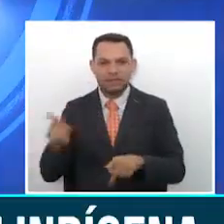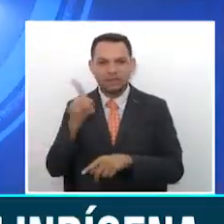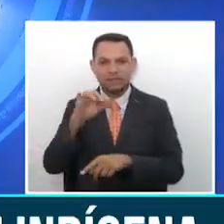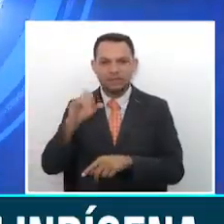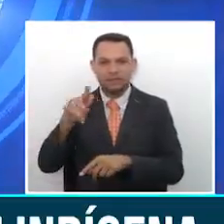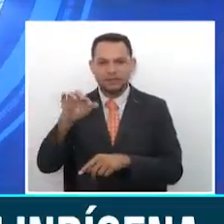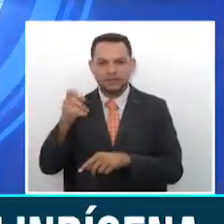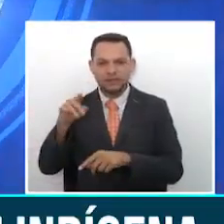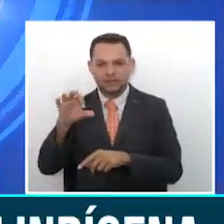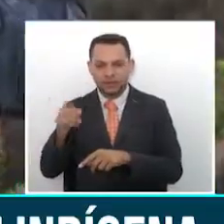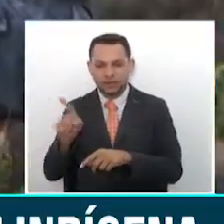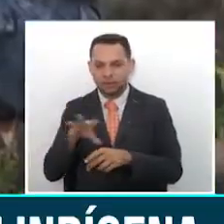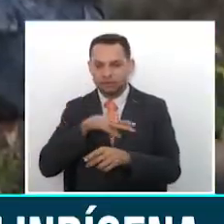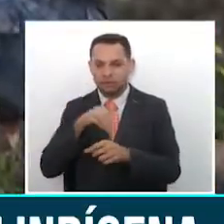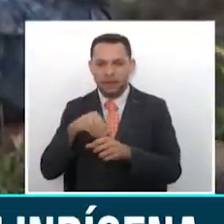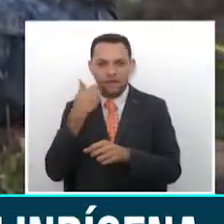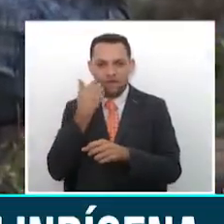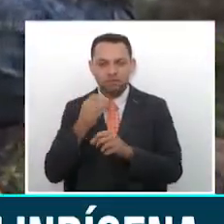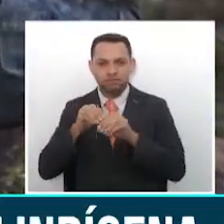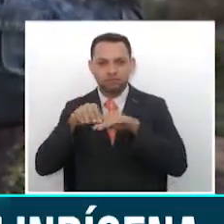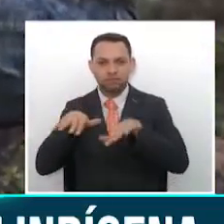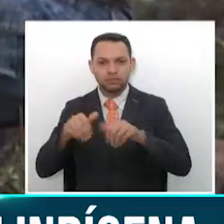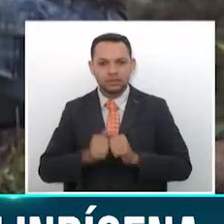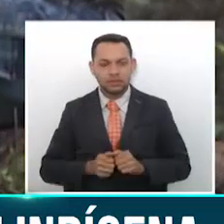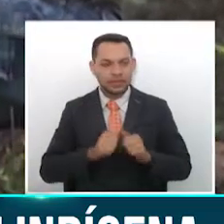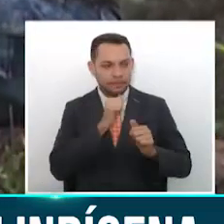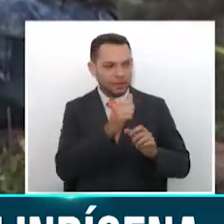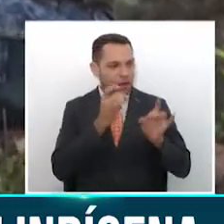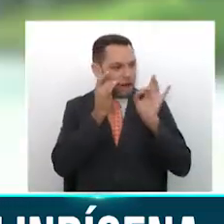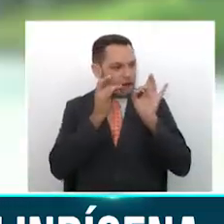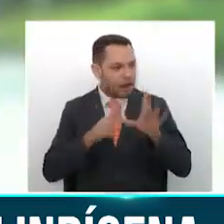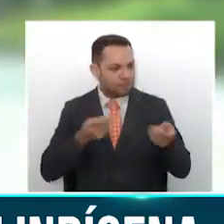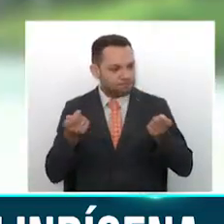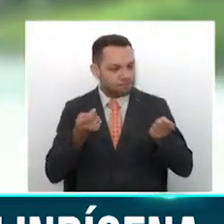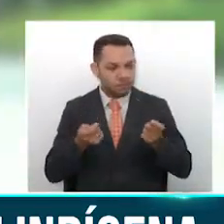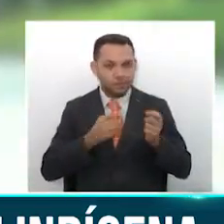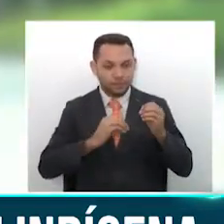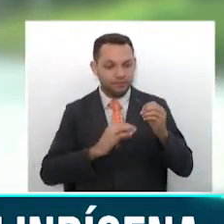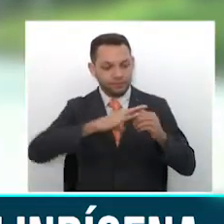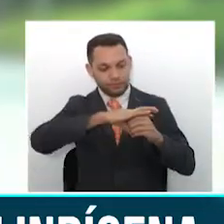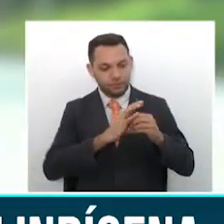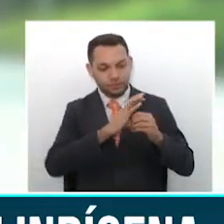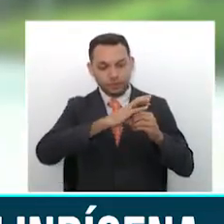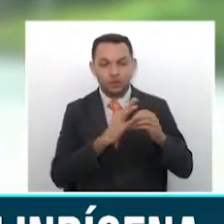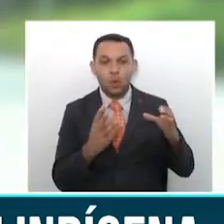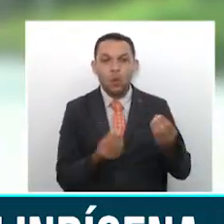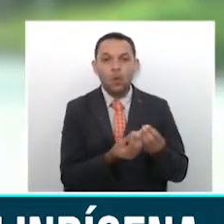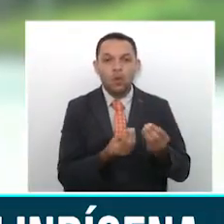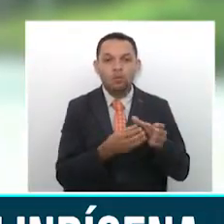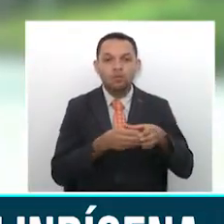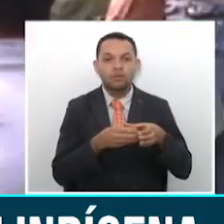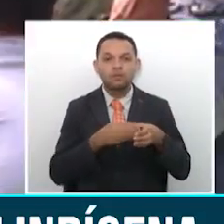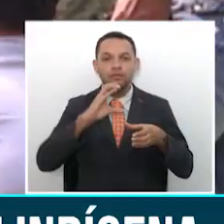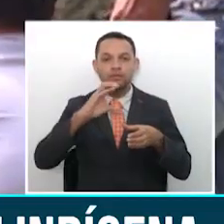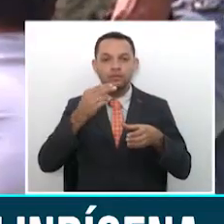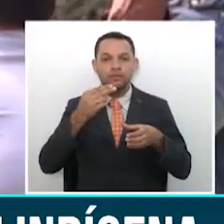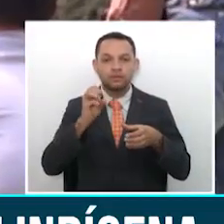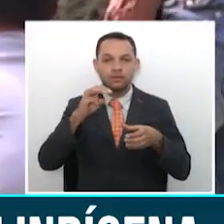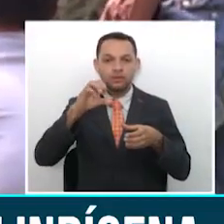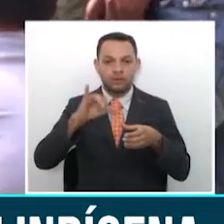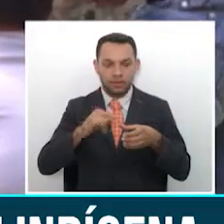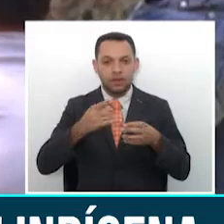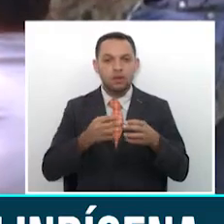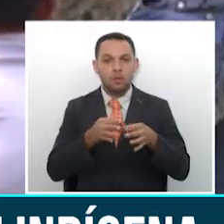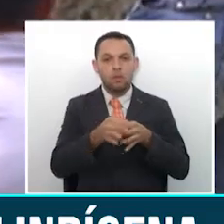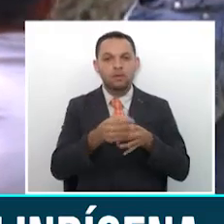sífilis. La alerta de un posible brote de coronavirus no es lo único que preocupa en la comunidad en Berachamí del municipio de Mistrató. Un